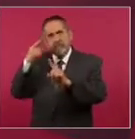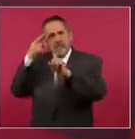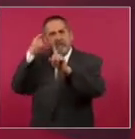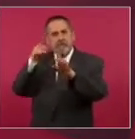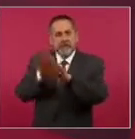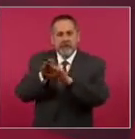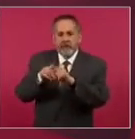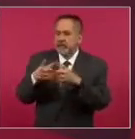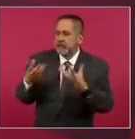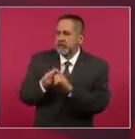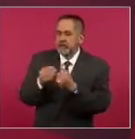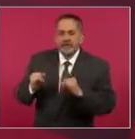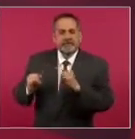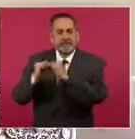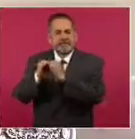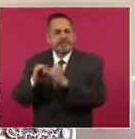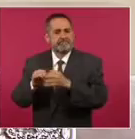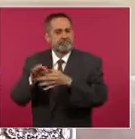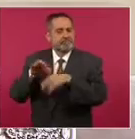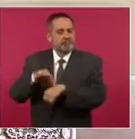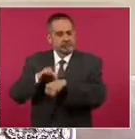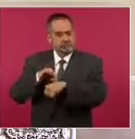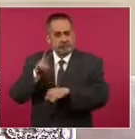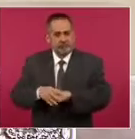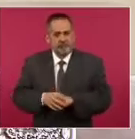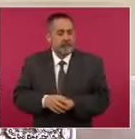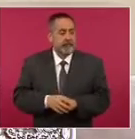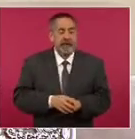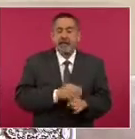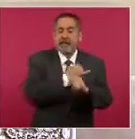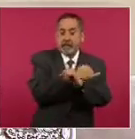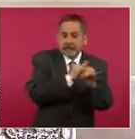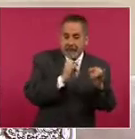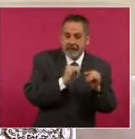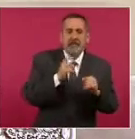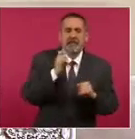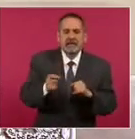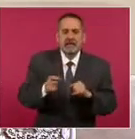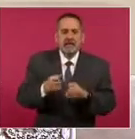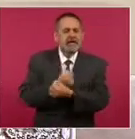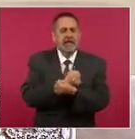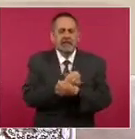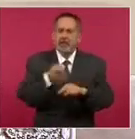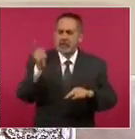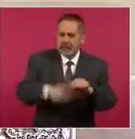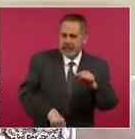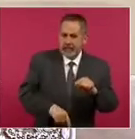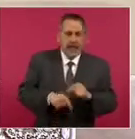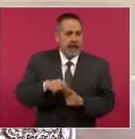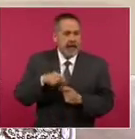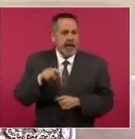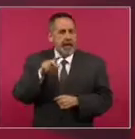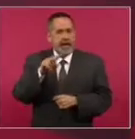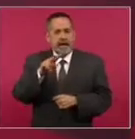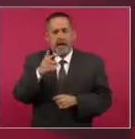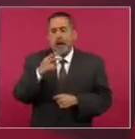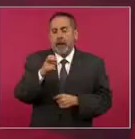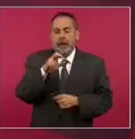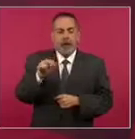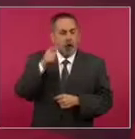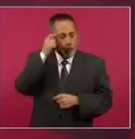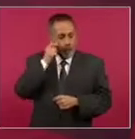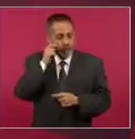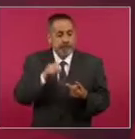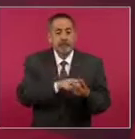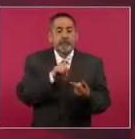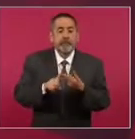instituciones que los materializan. De la independencia vino el decreto de abolición de la esclavitud de Vicente Guerrero, de la reforma, el Código